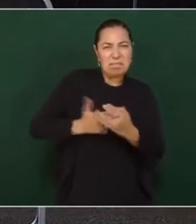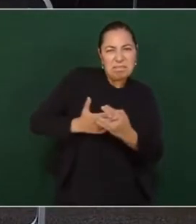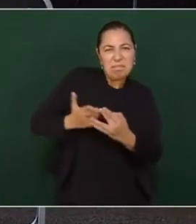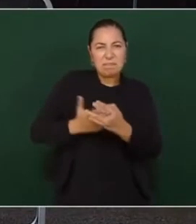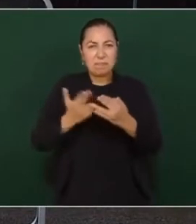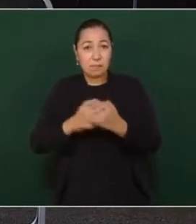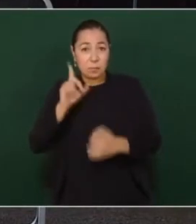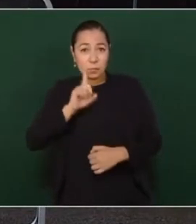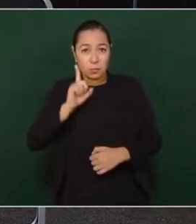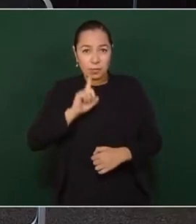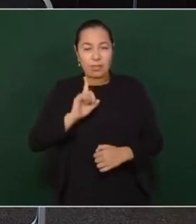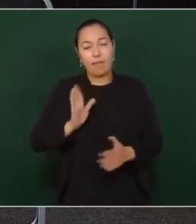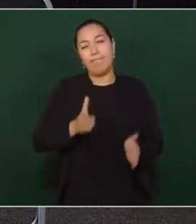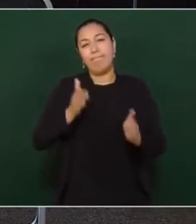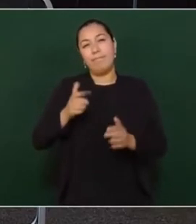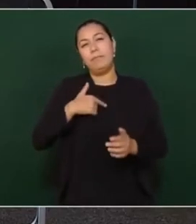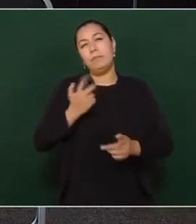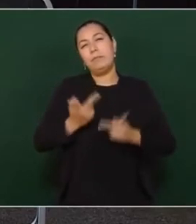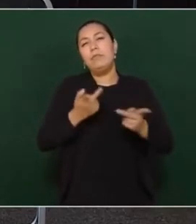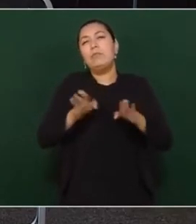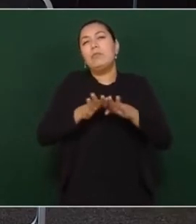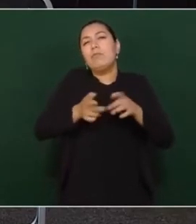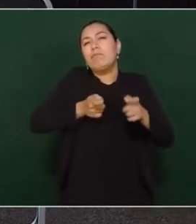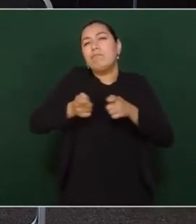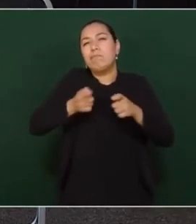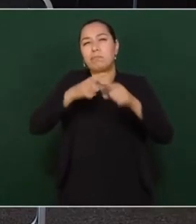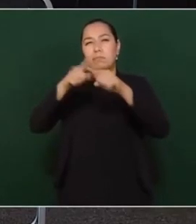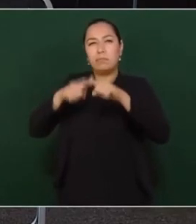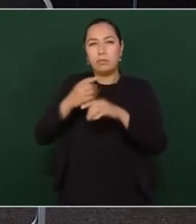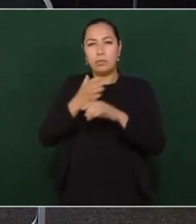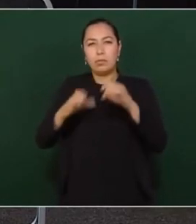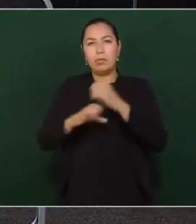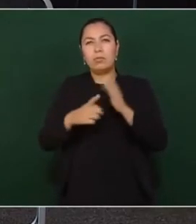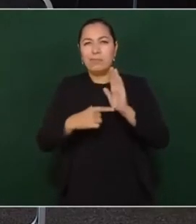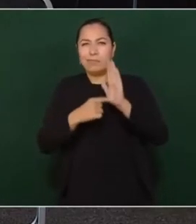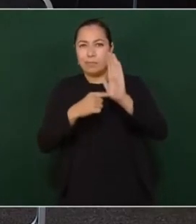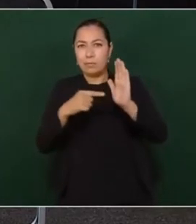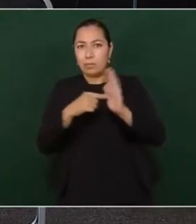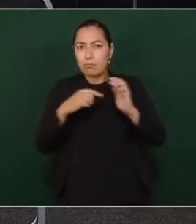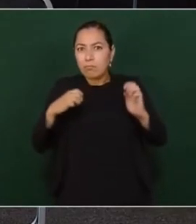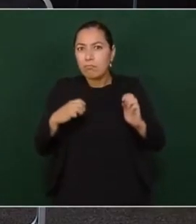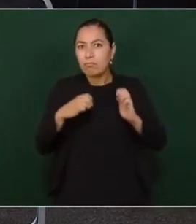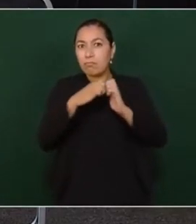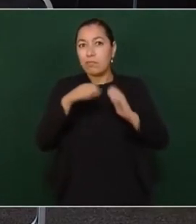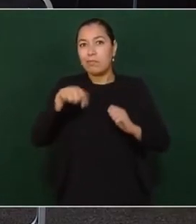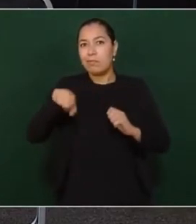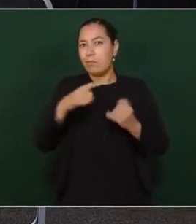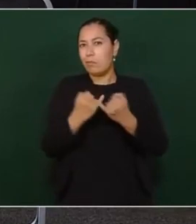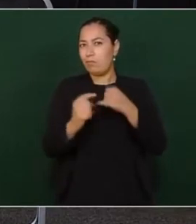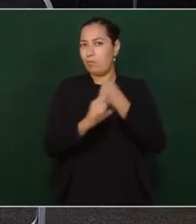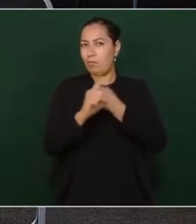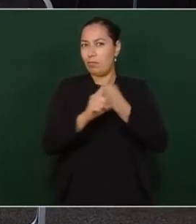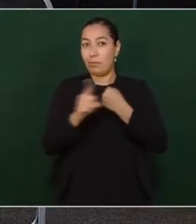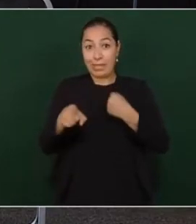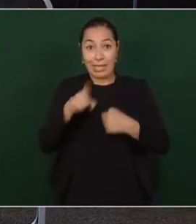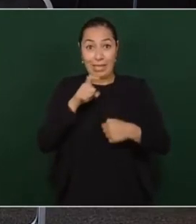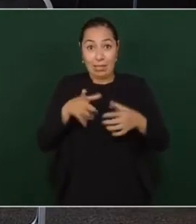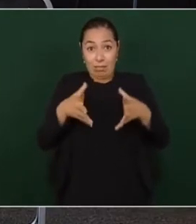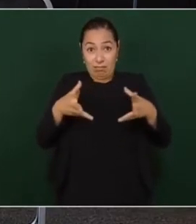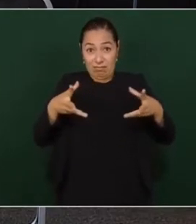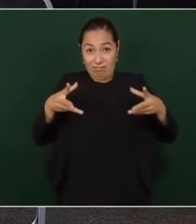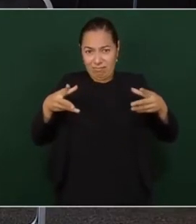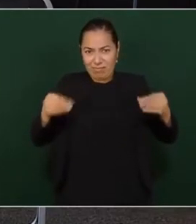pues checar cómo va la gestión para la declaratoria de emergencia por la problemática de la sequía. Aquí en Sinaloa tenemos 11